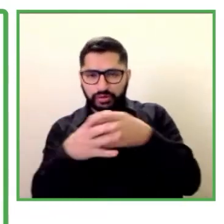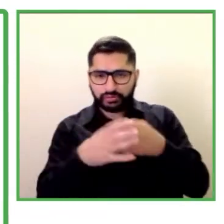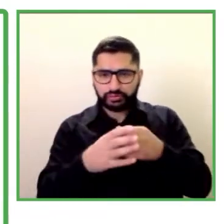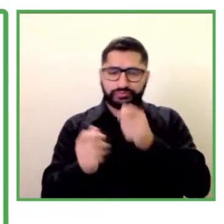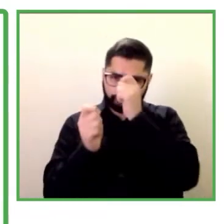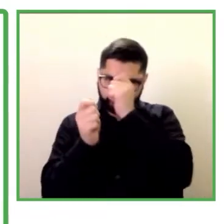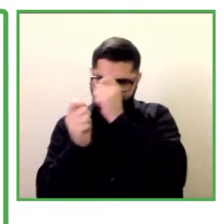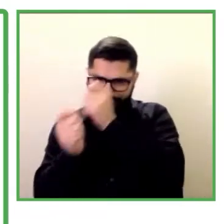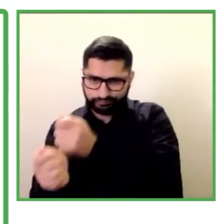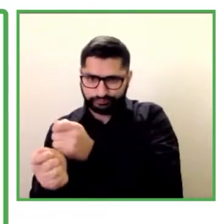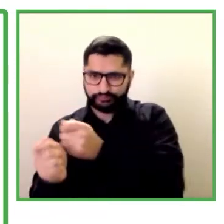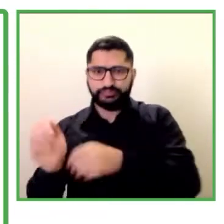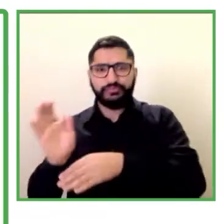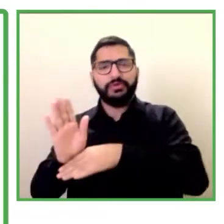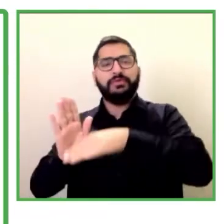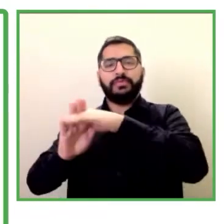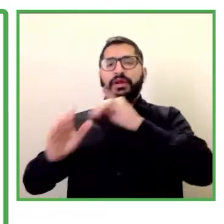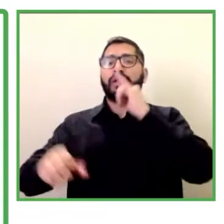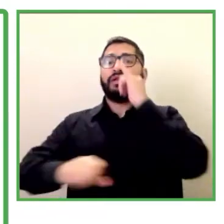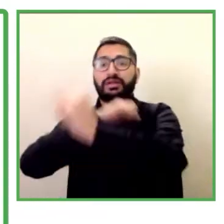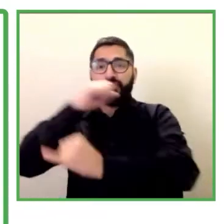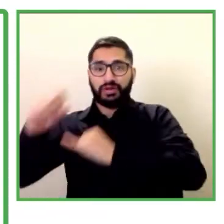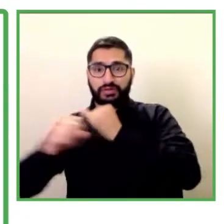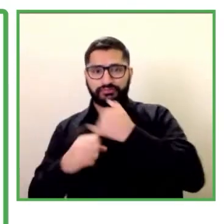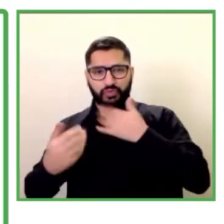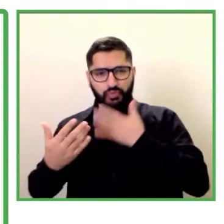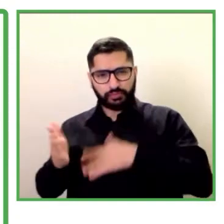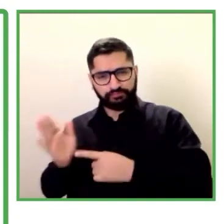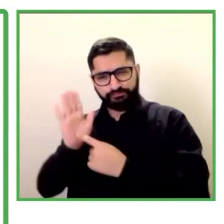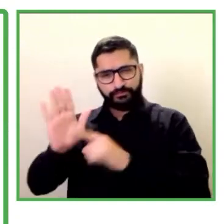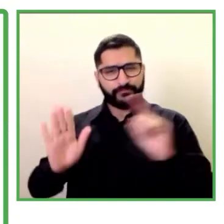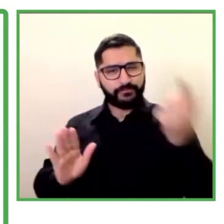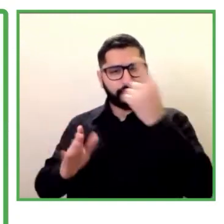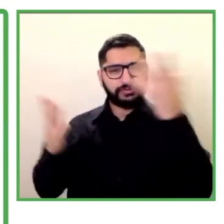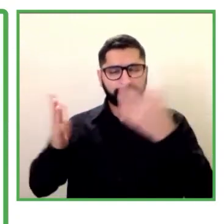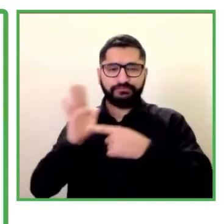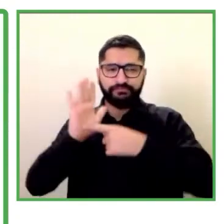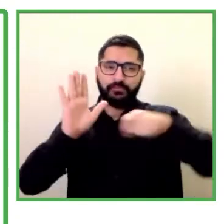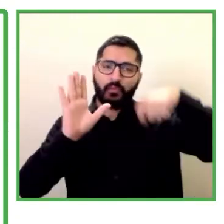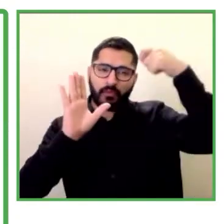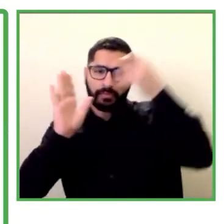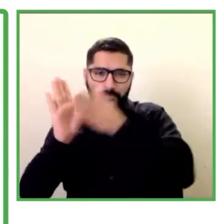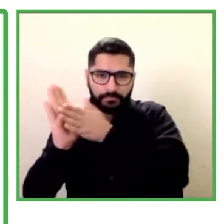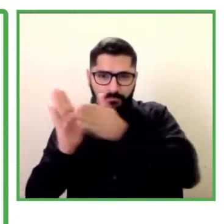antes de comenzar mostrarles un breve video para poner mayor contexto sobre quiénes son